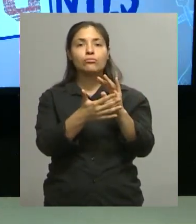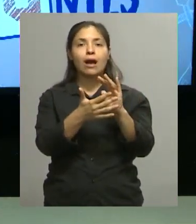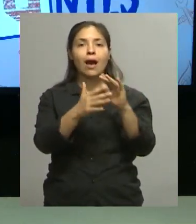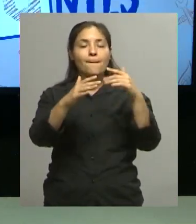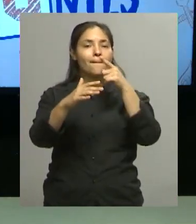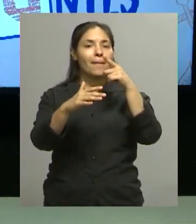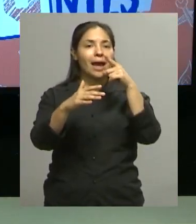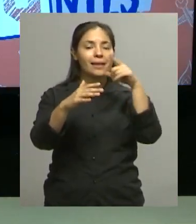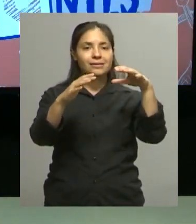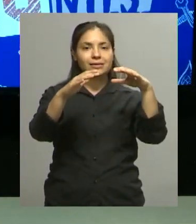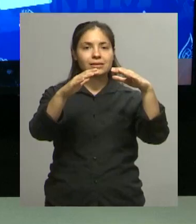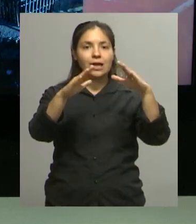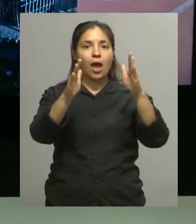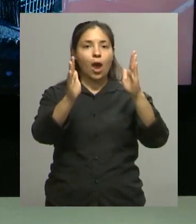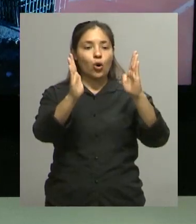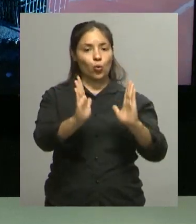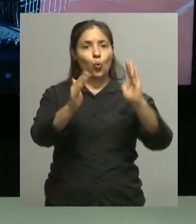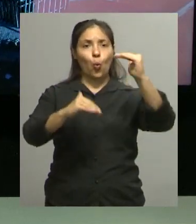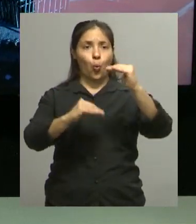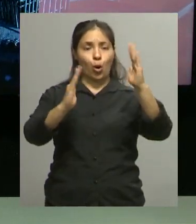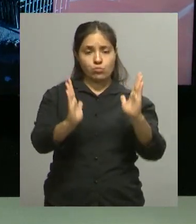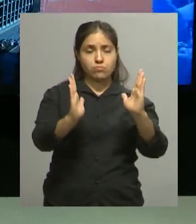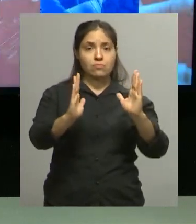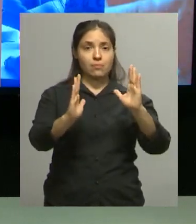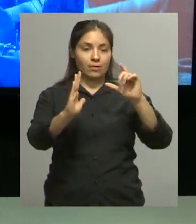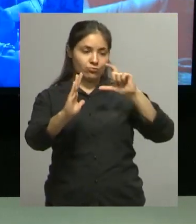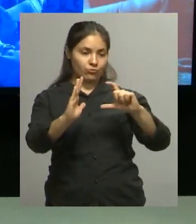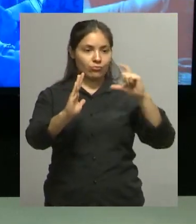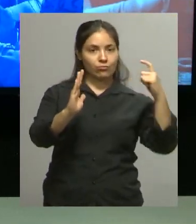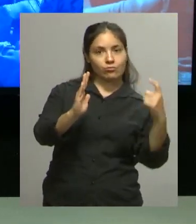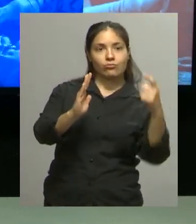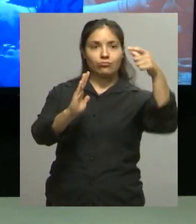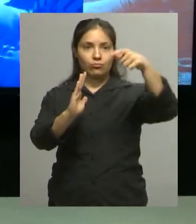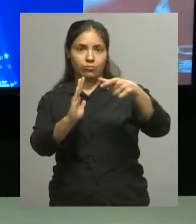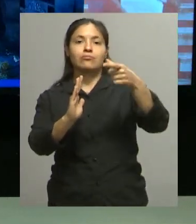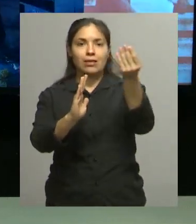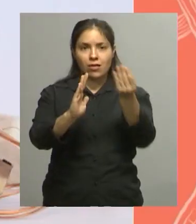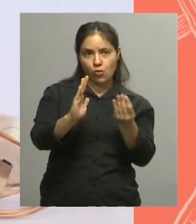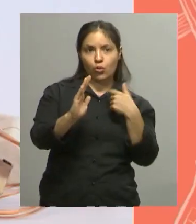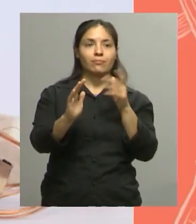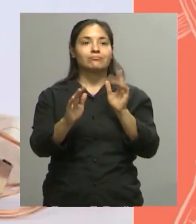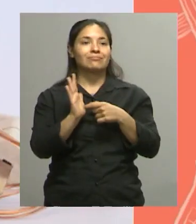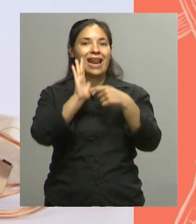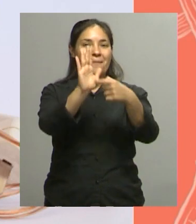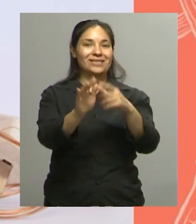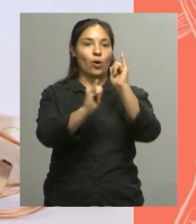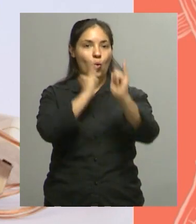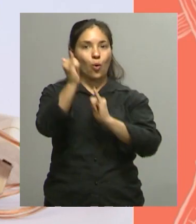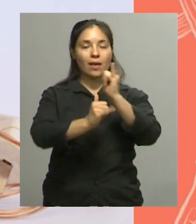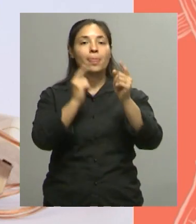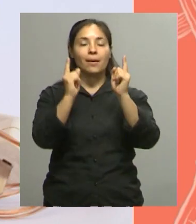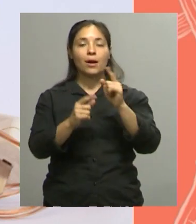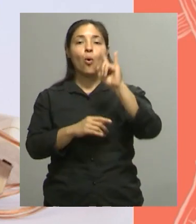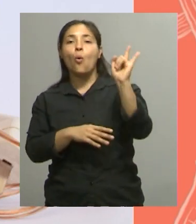la Lámpara está representado el cuento Y además están involucrados un montón de personas desde la